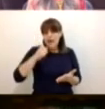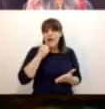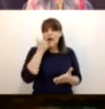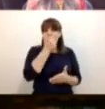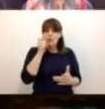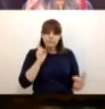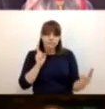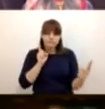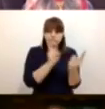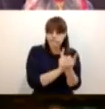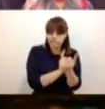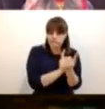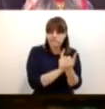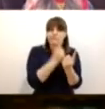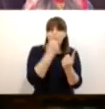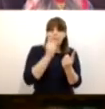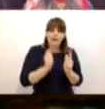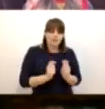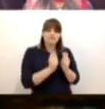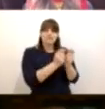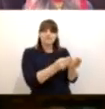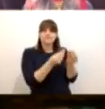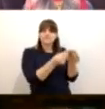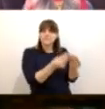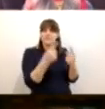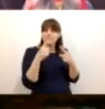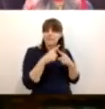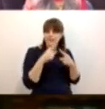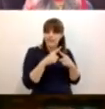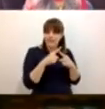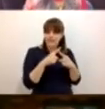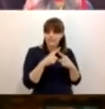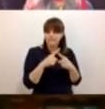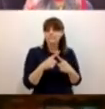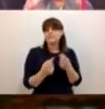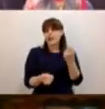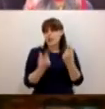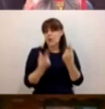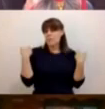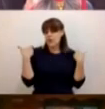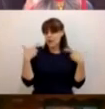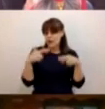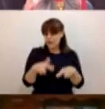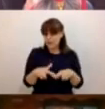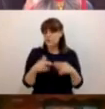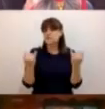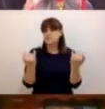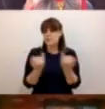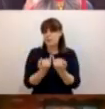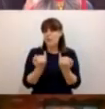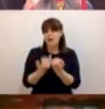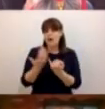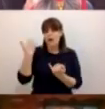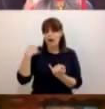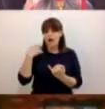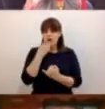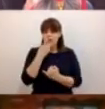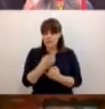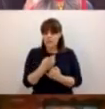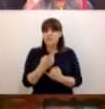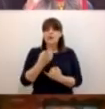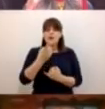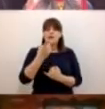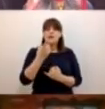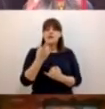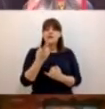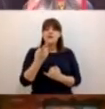y llevarles la tarea. Muchos docentes, también ya mencionado, muchos docentes han iniciado y